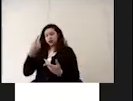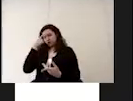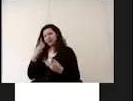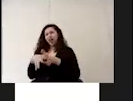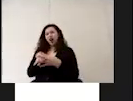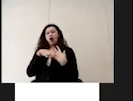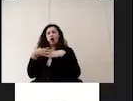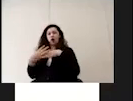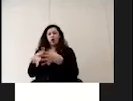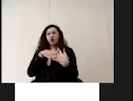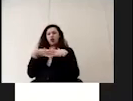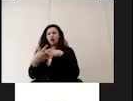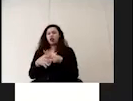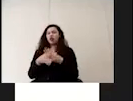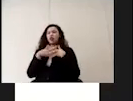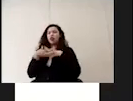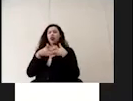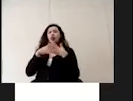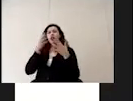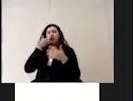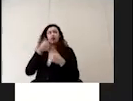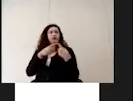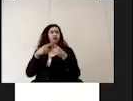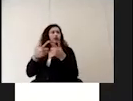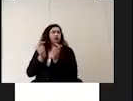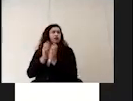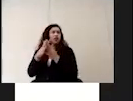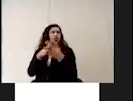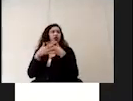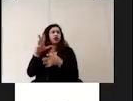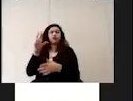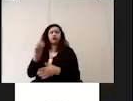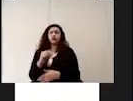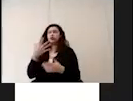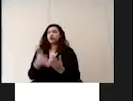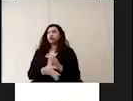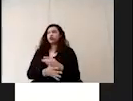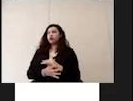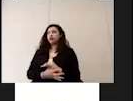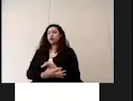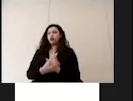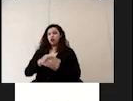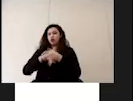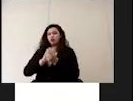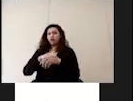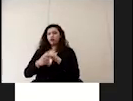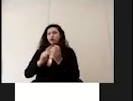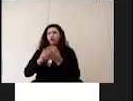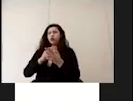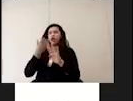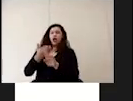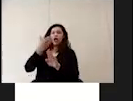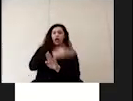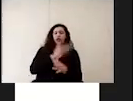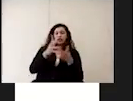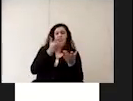de alumnos de diferentes grupos se debe realizar lavado de manos antes y después del descanso